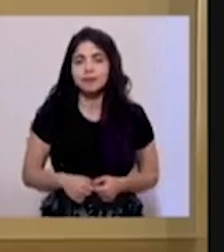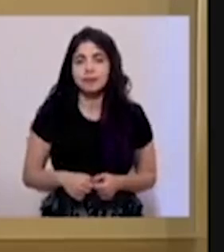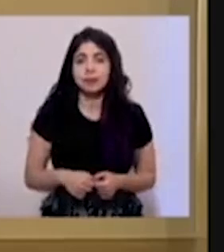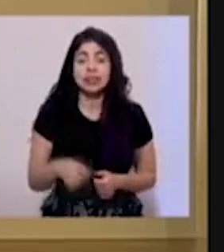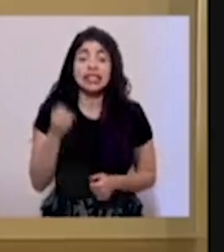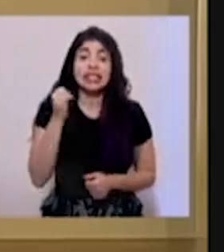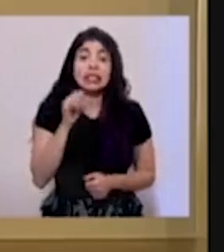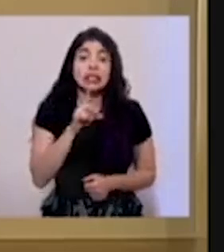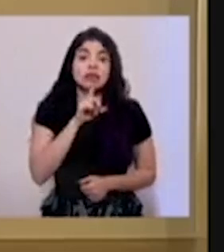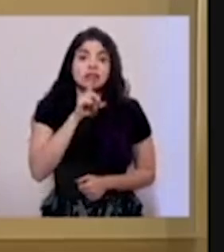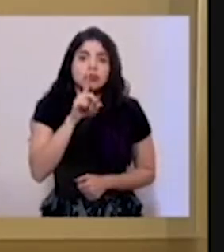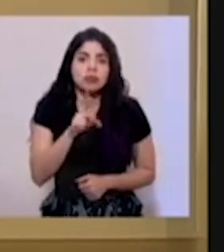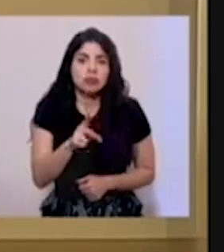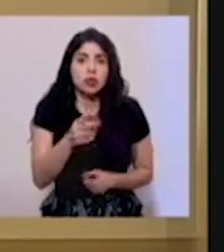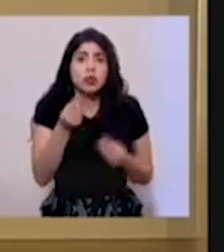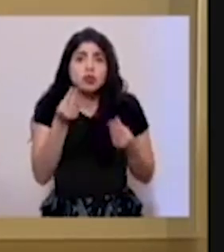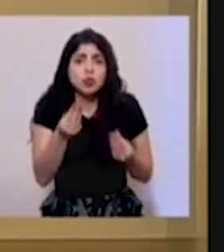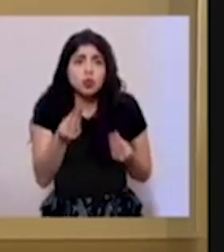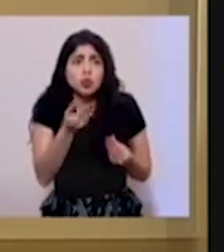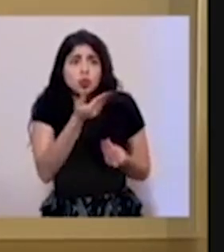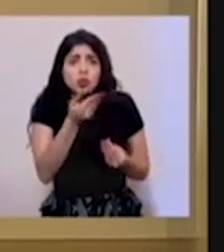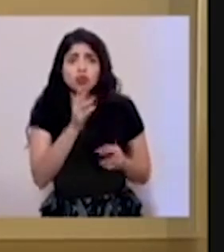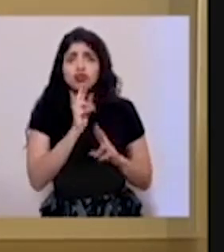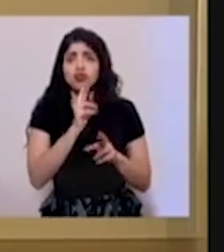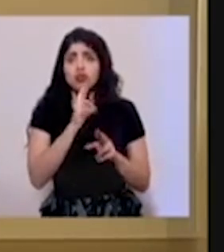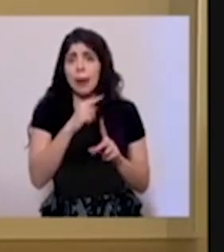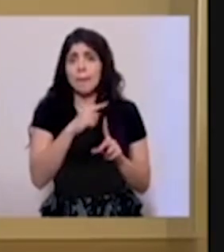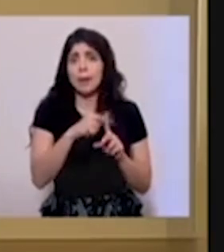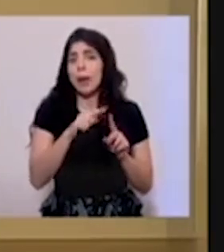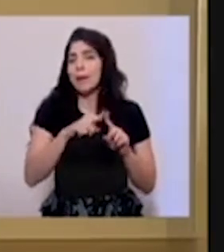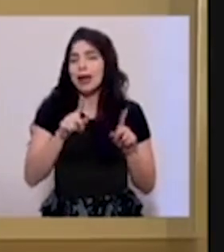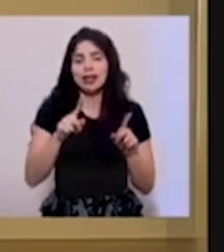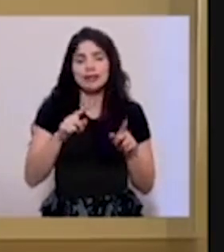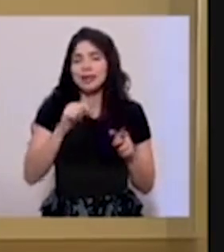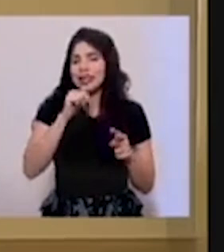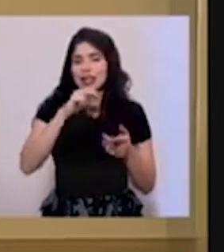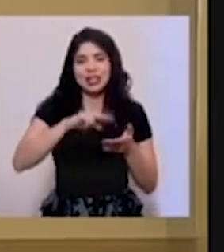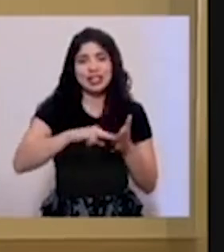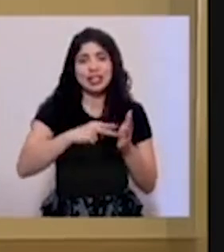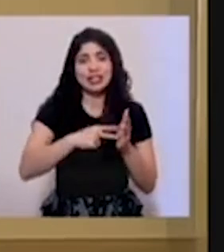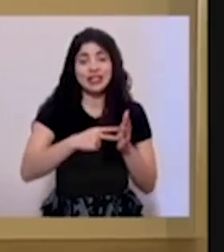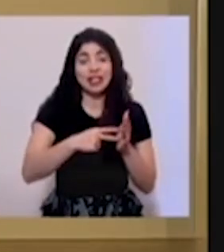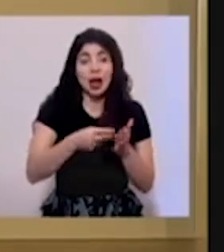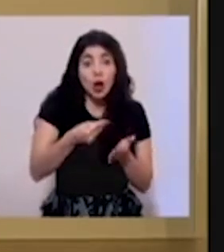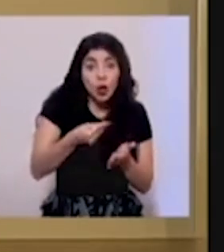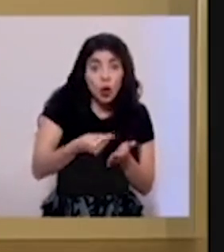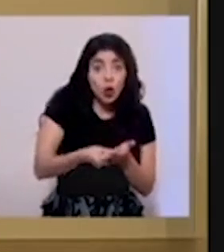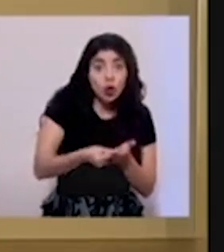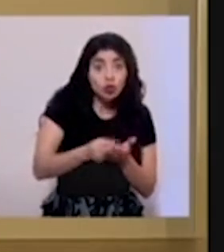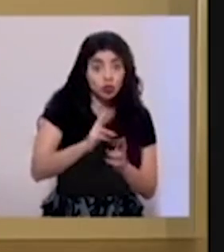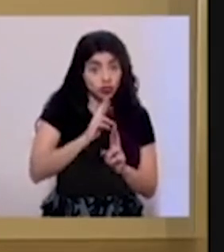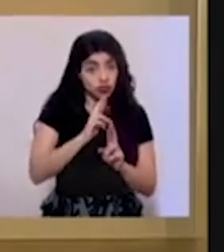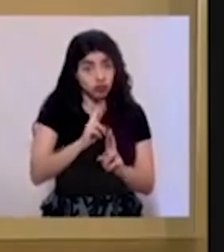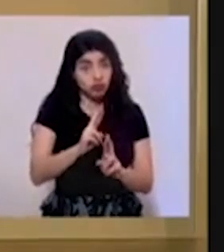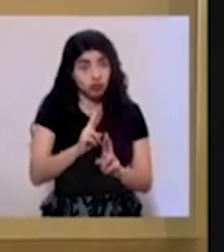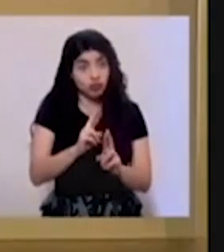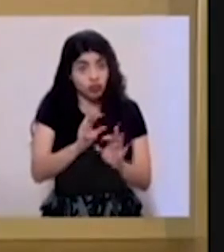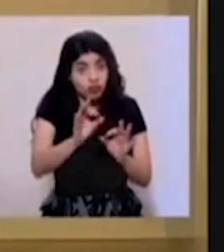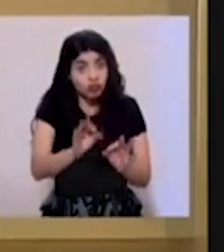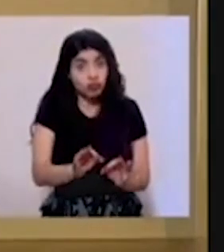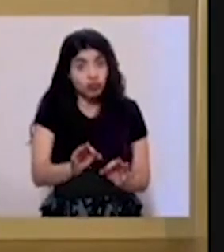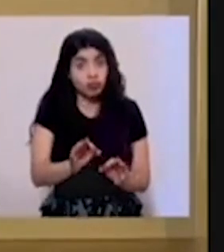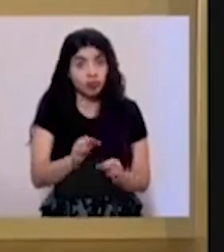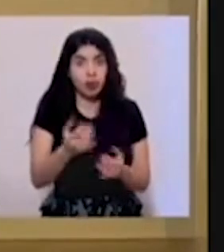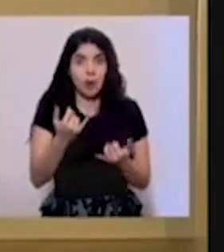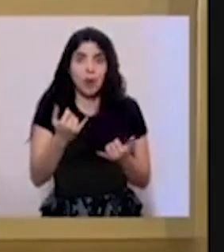Si bien muchas muestran los resultados prometedores, pues no se puede asegurar ni que el costo ni que la efectividad sea tal y como